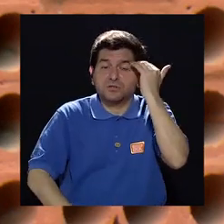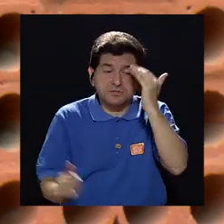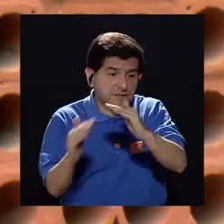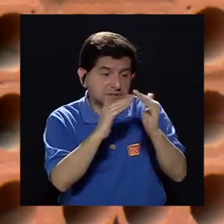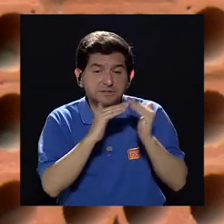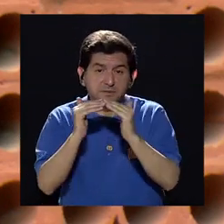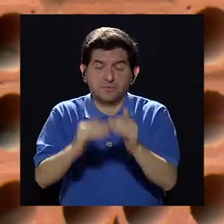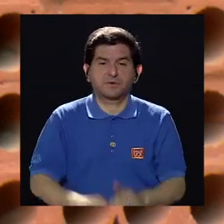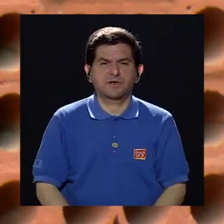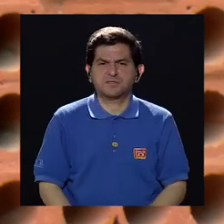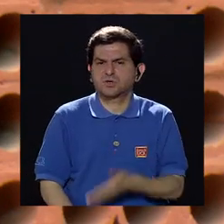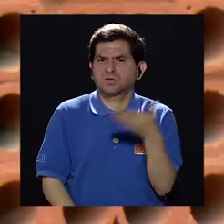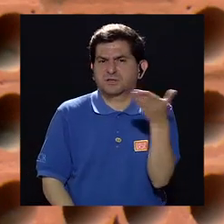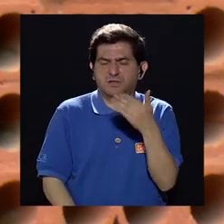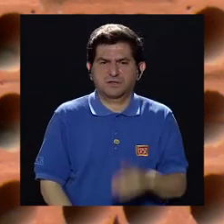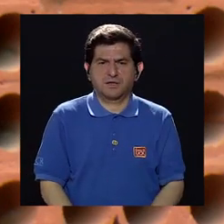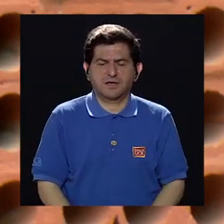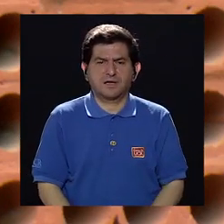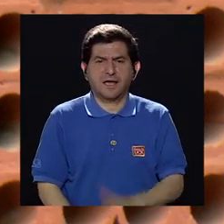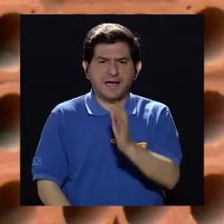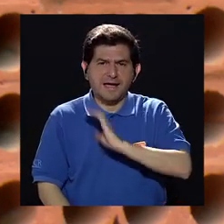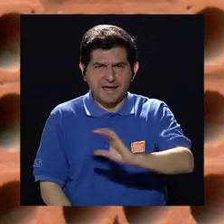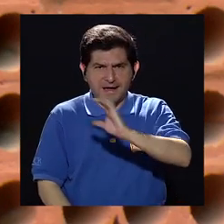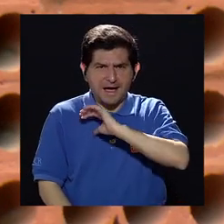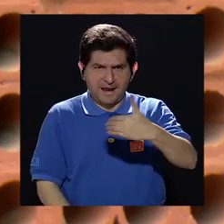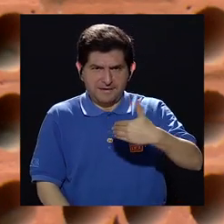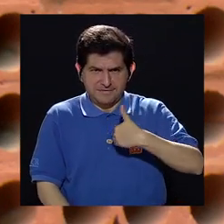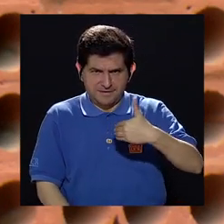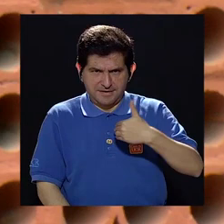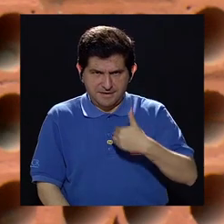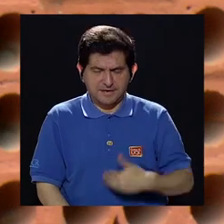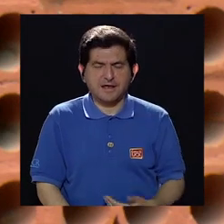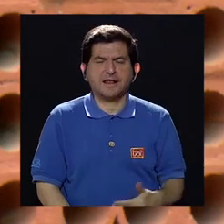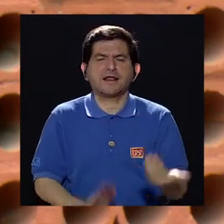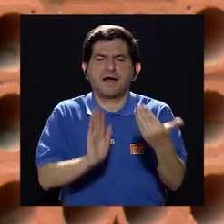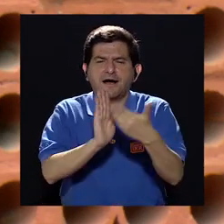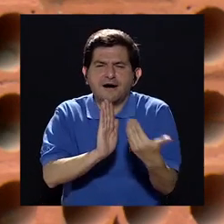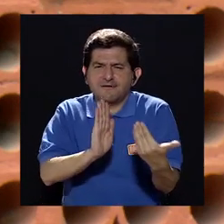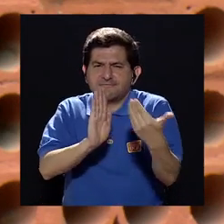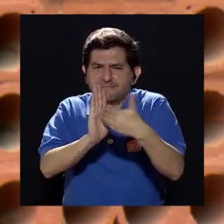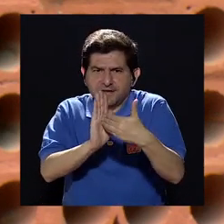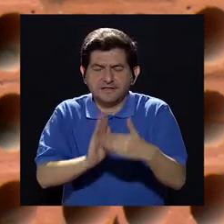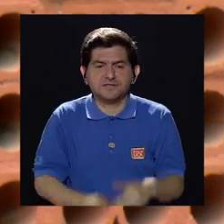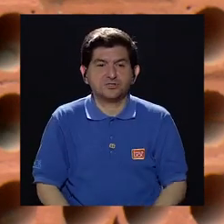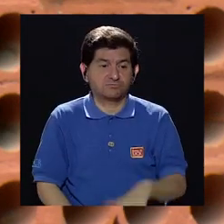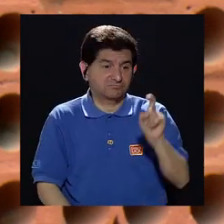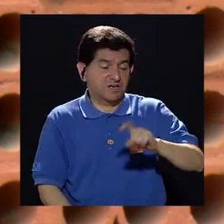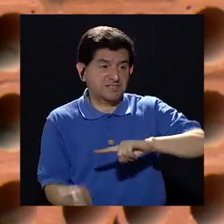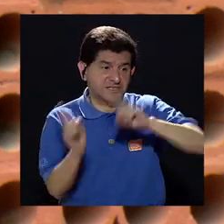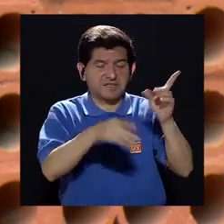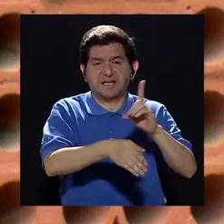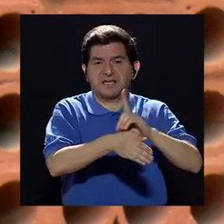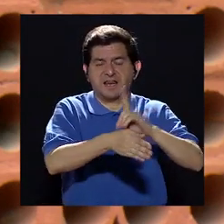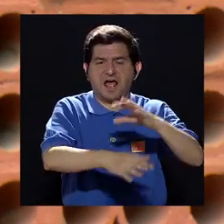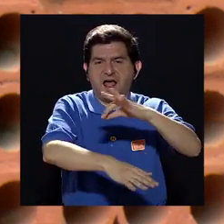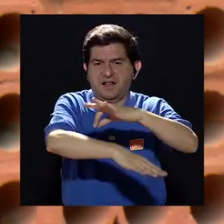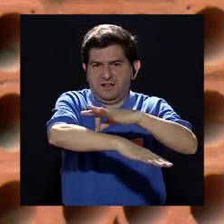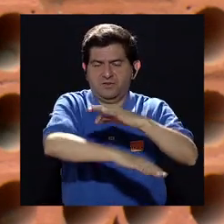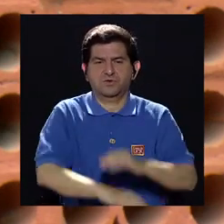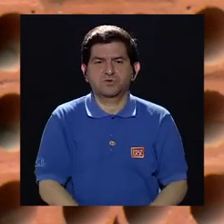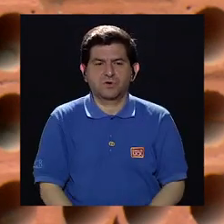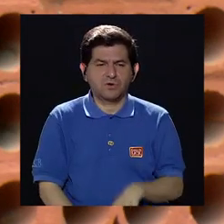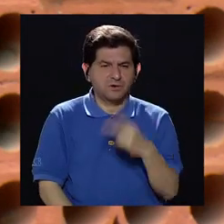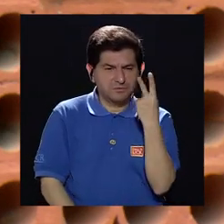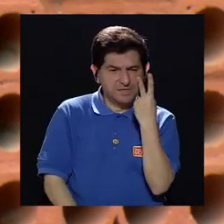conciencia a la población acerca de los rasgos que tiene que tener una lesión para acudir al dermatólogo, que